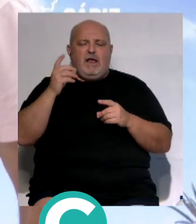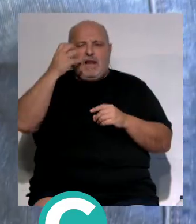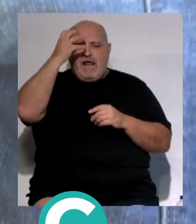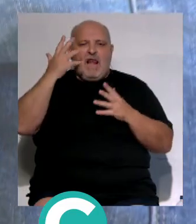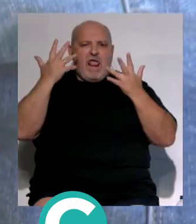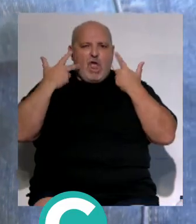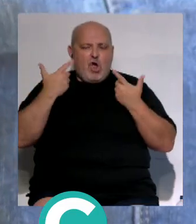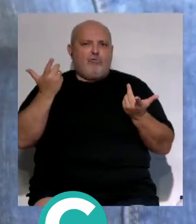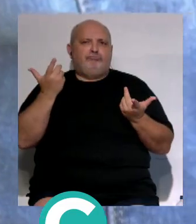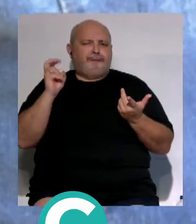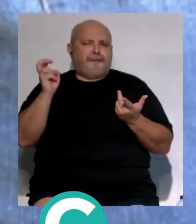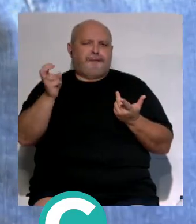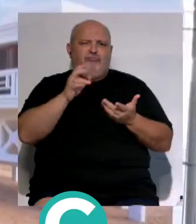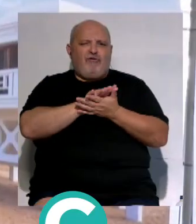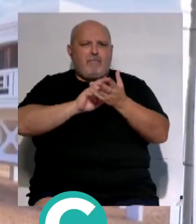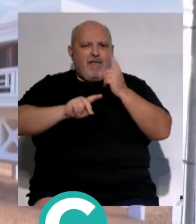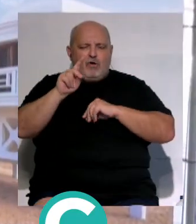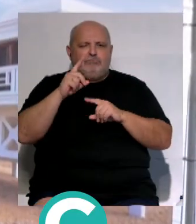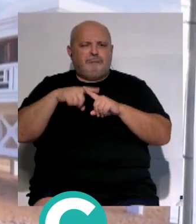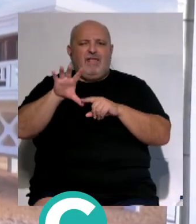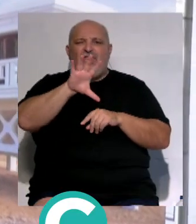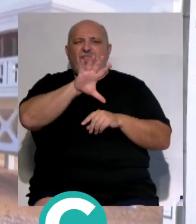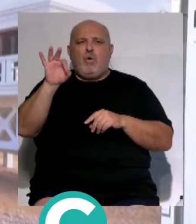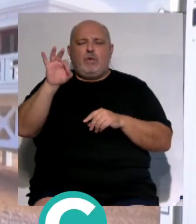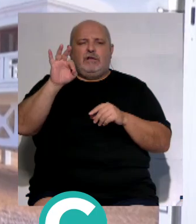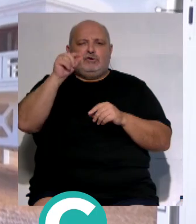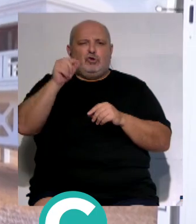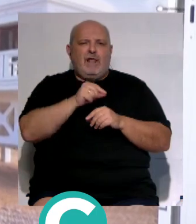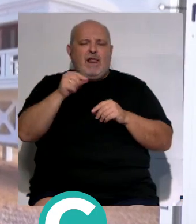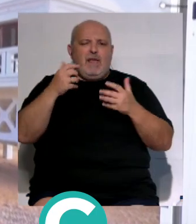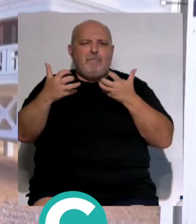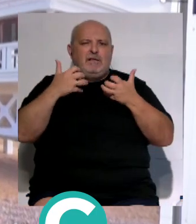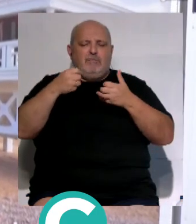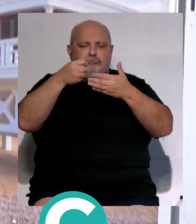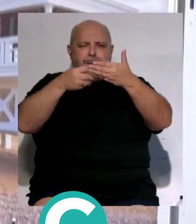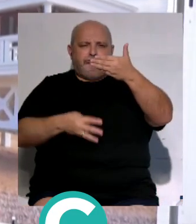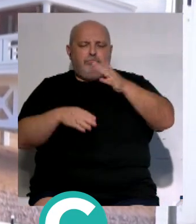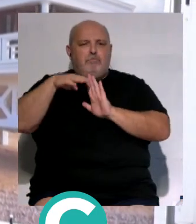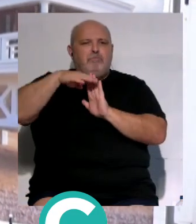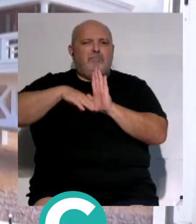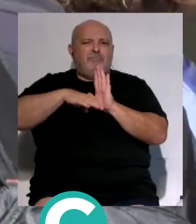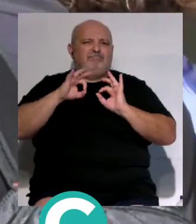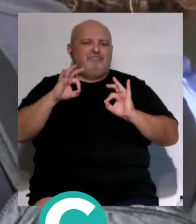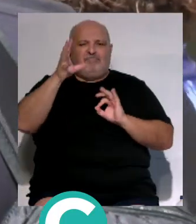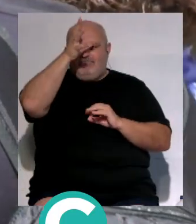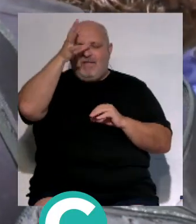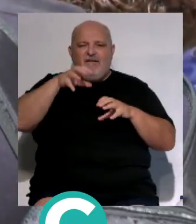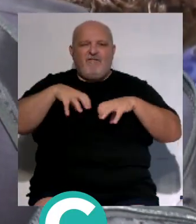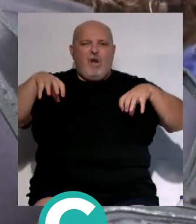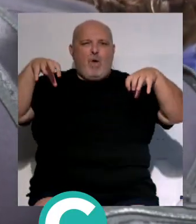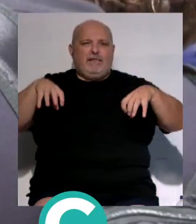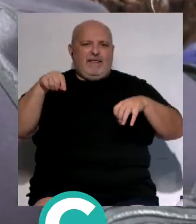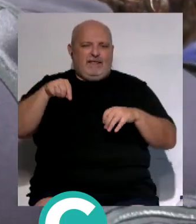León o flamenco constituyen algunos de los 50 espectáculos de ocio y culturales de la programación estival del baluarte de la